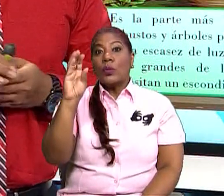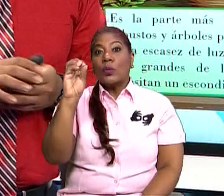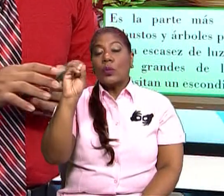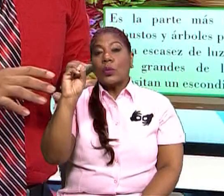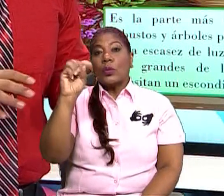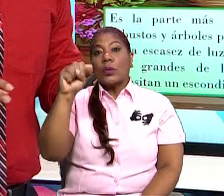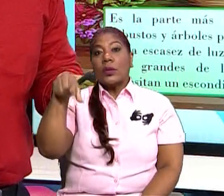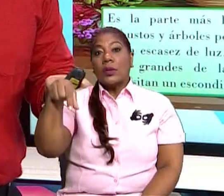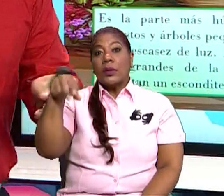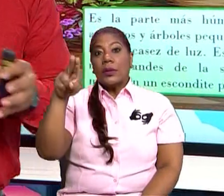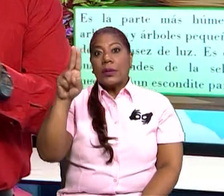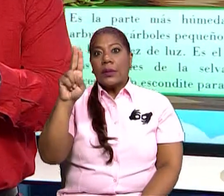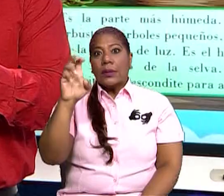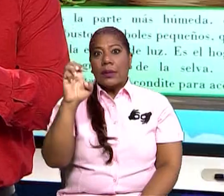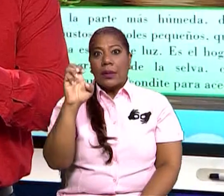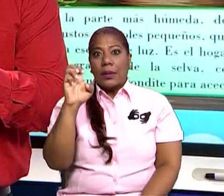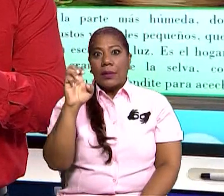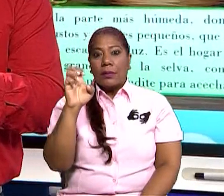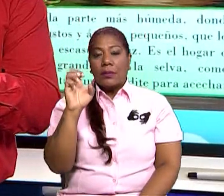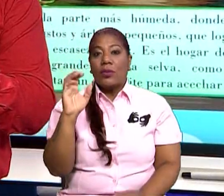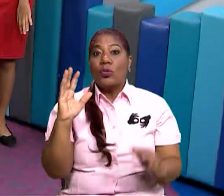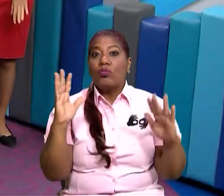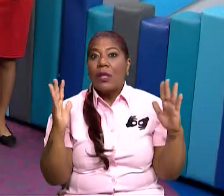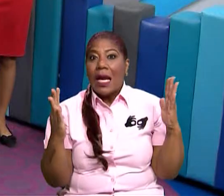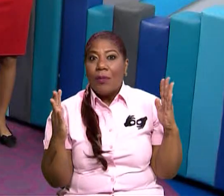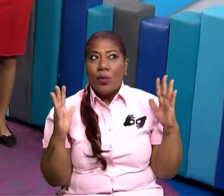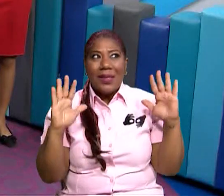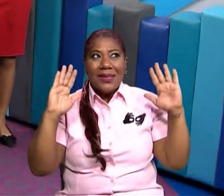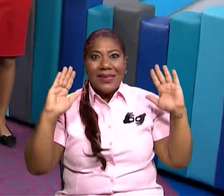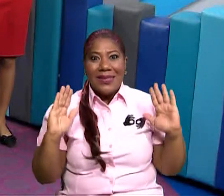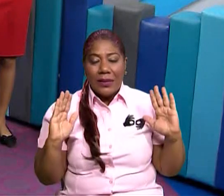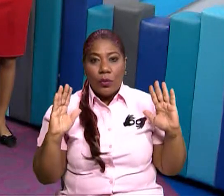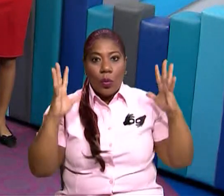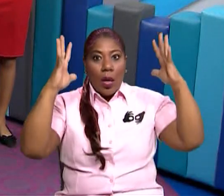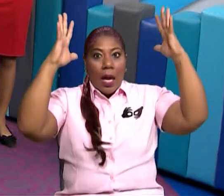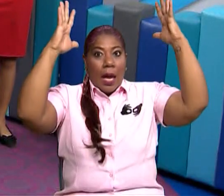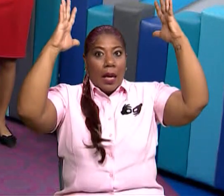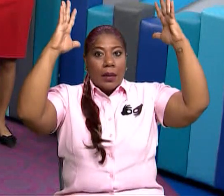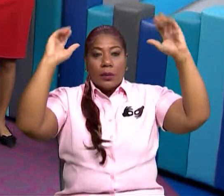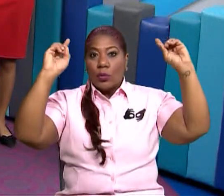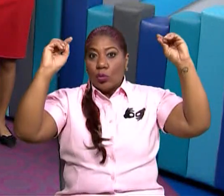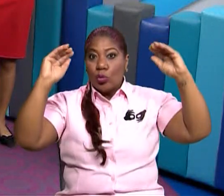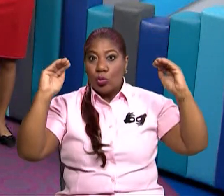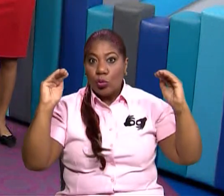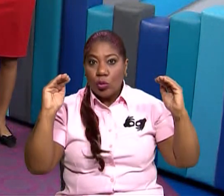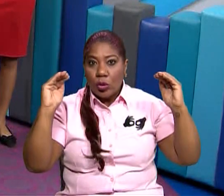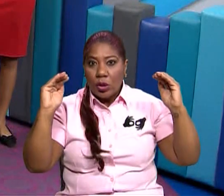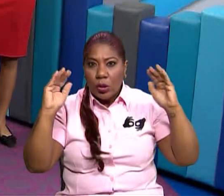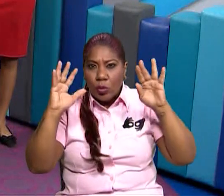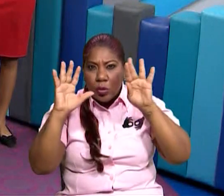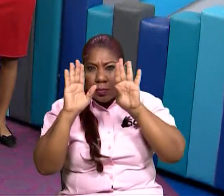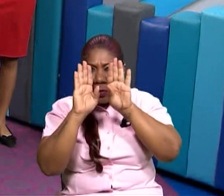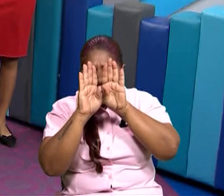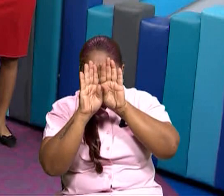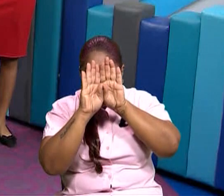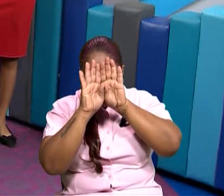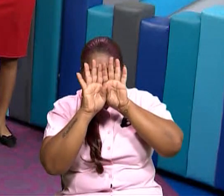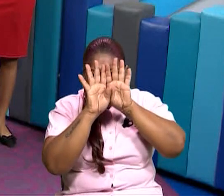y viajes a nuestro, cuando vamos caminando, y vemos entonces que sale el jaguar.